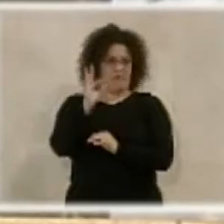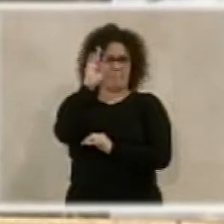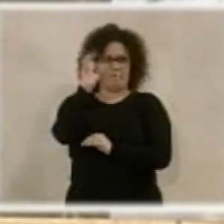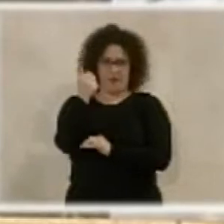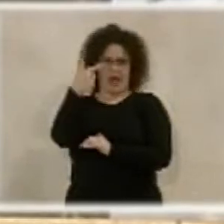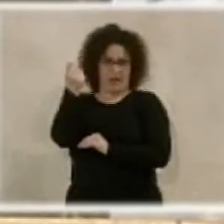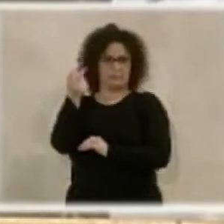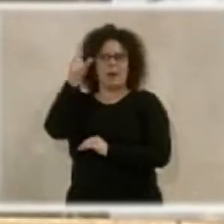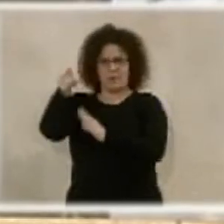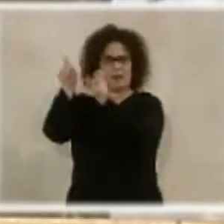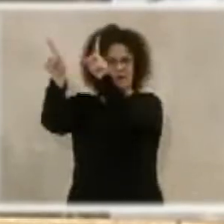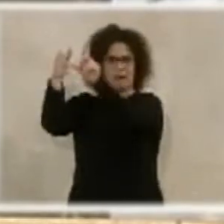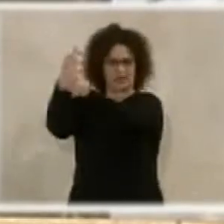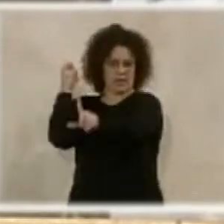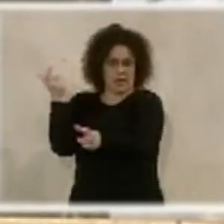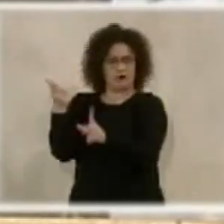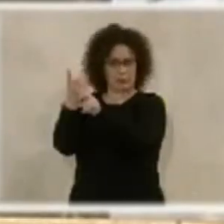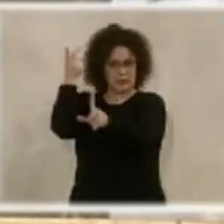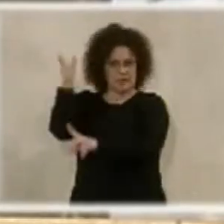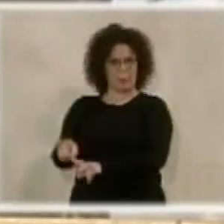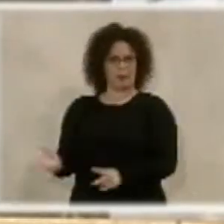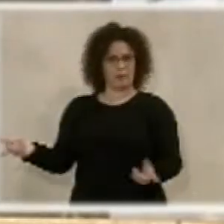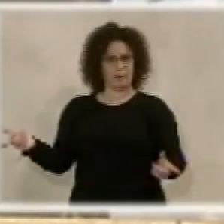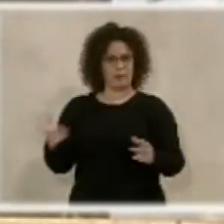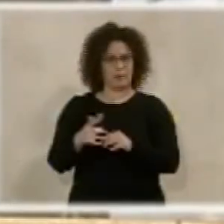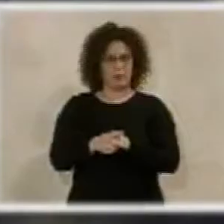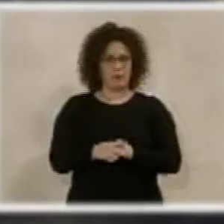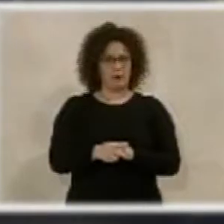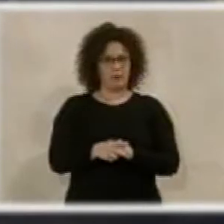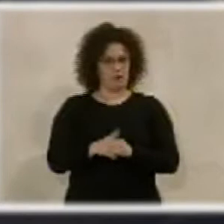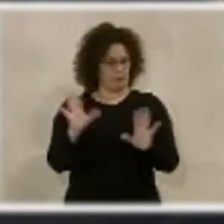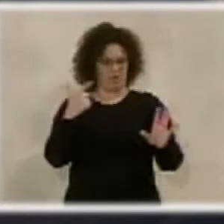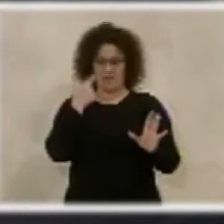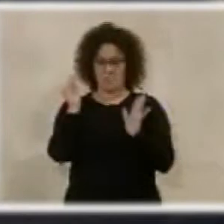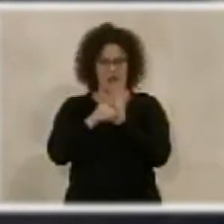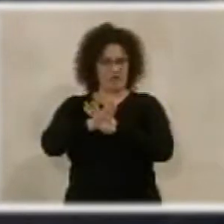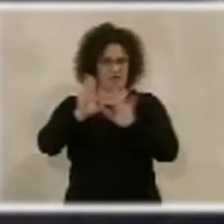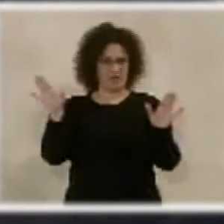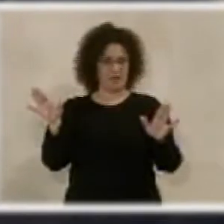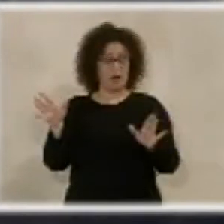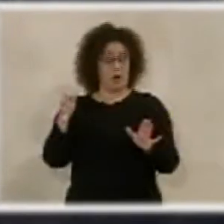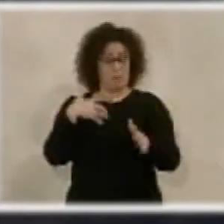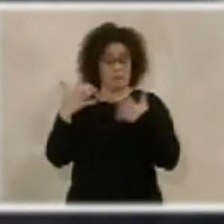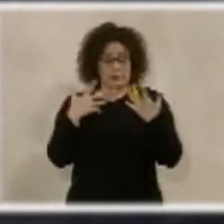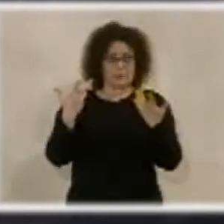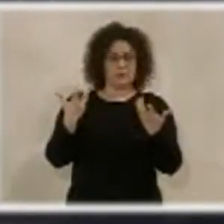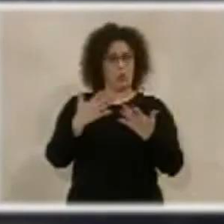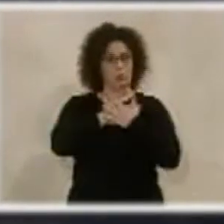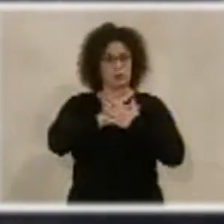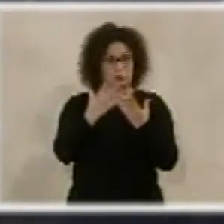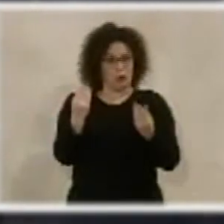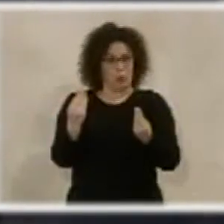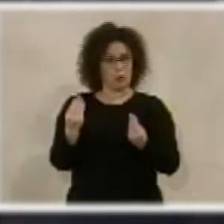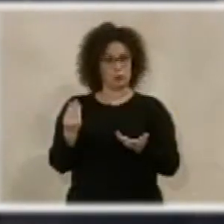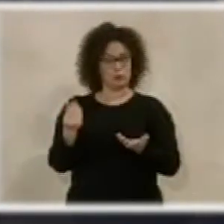quítenla también. Me parece que no procede. No decir más, siento haberme alterado, sobre todo porque el